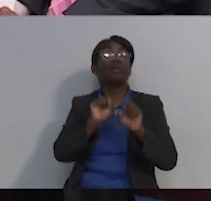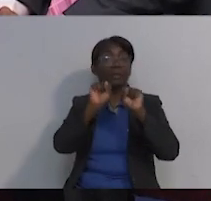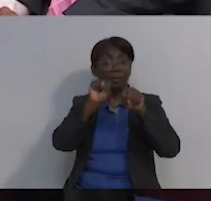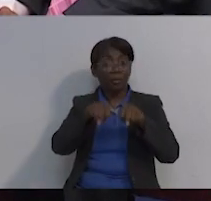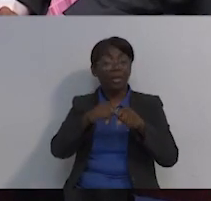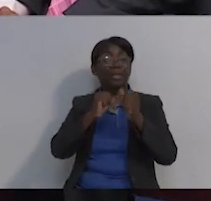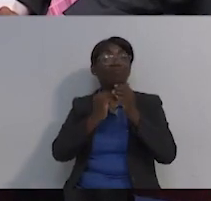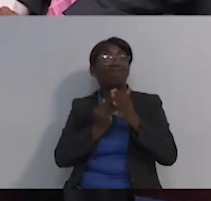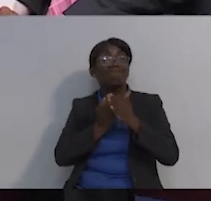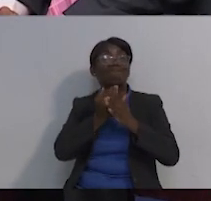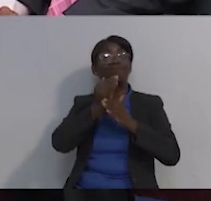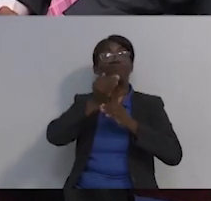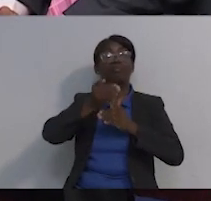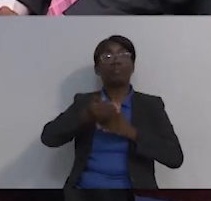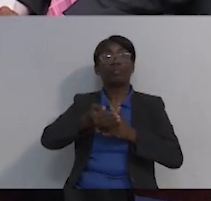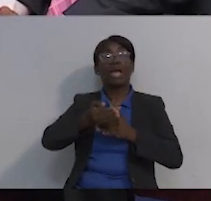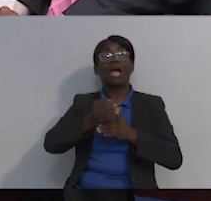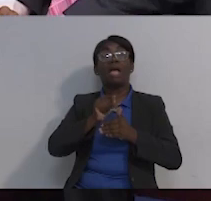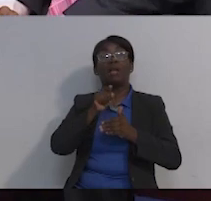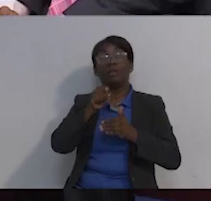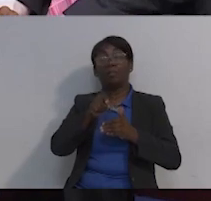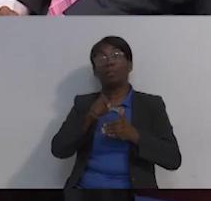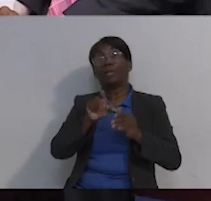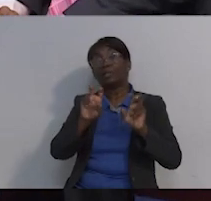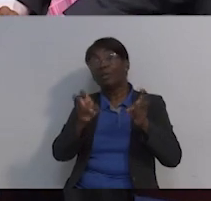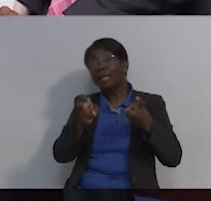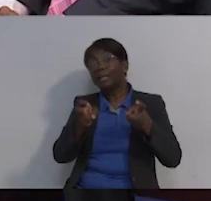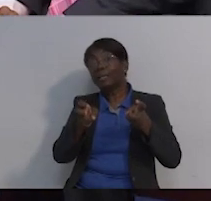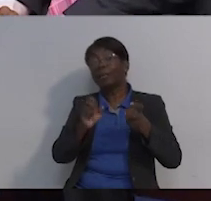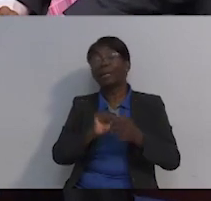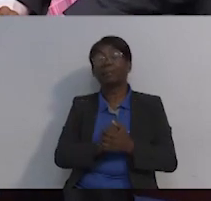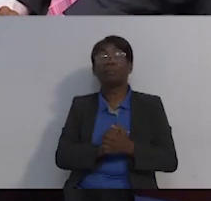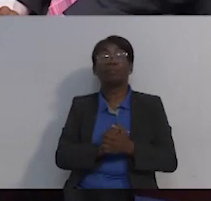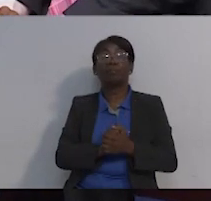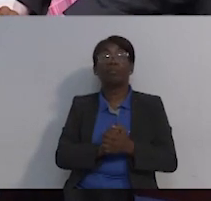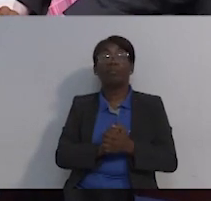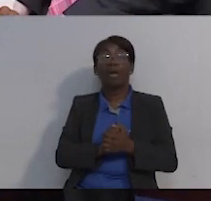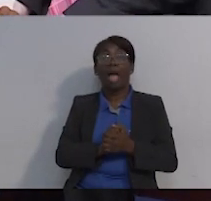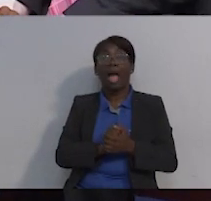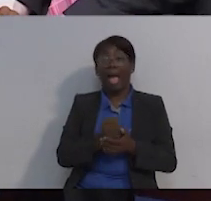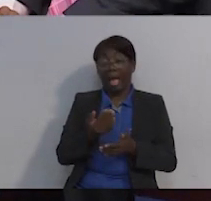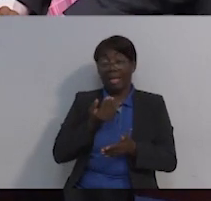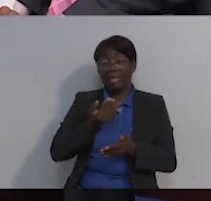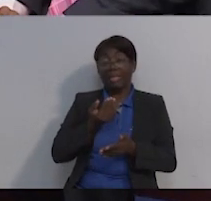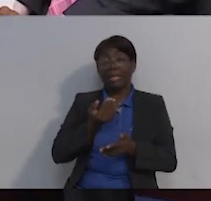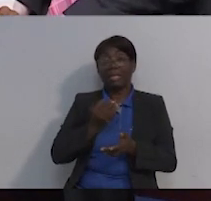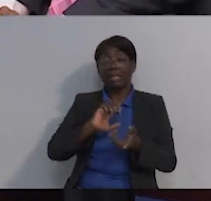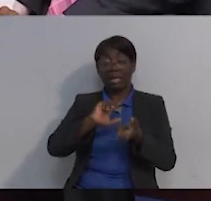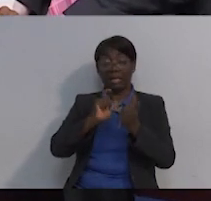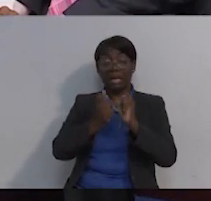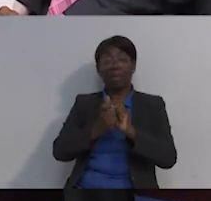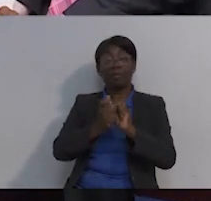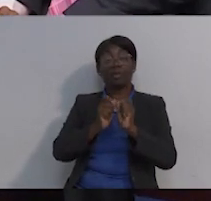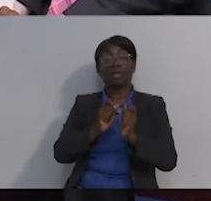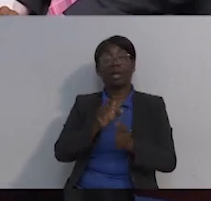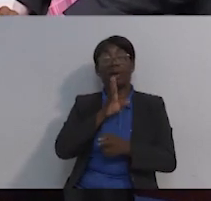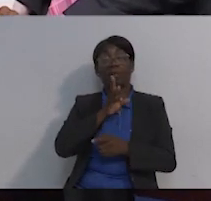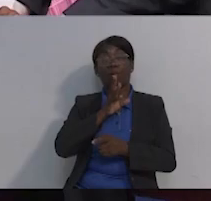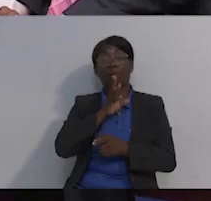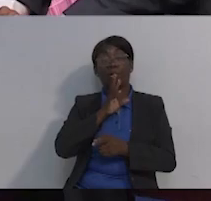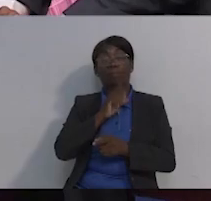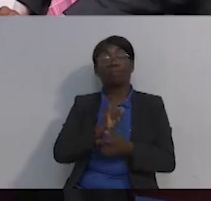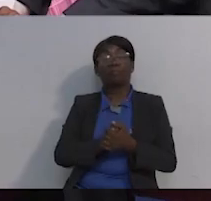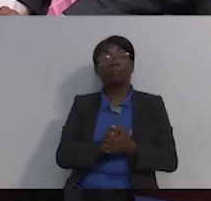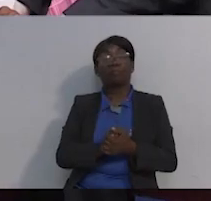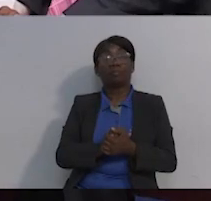superable. Por eso podemos así, superando el desafío del cáncer. Y bueno, antes del cambio, estábamos conversando aquí, le vamos